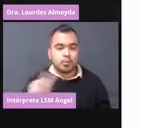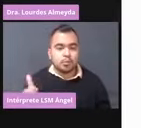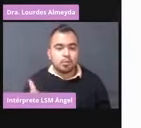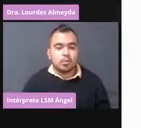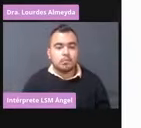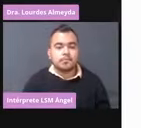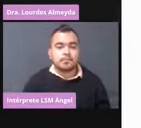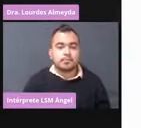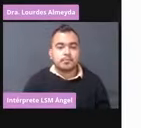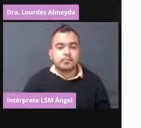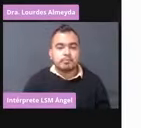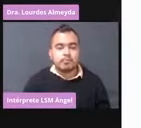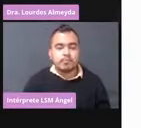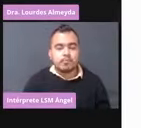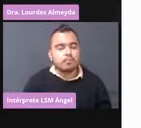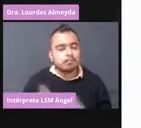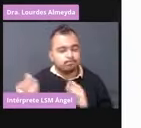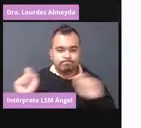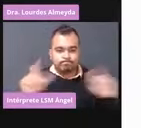La próxima.